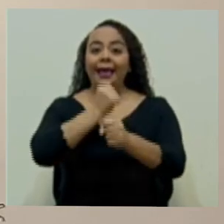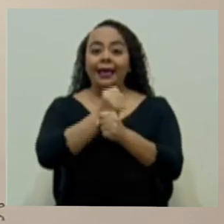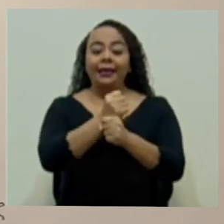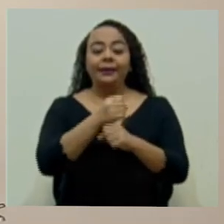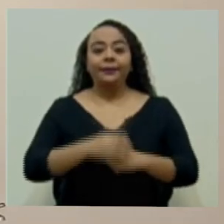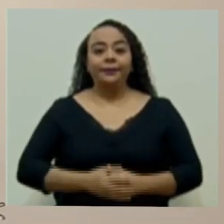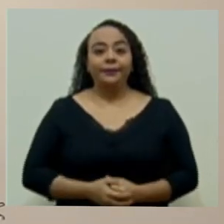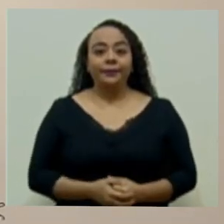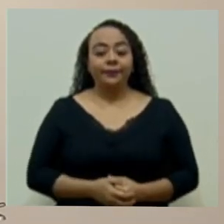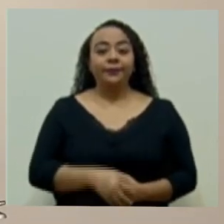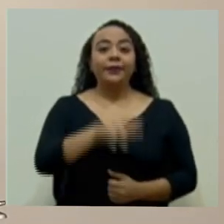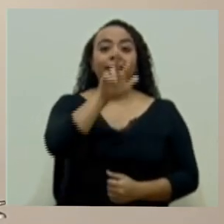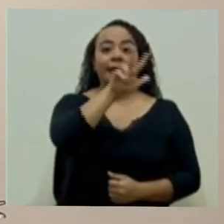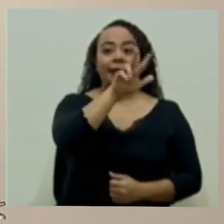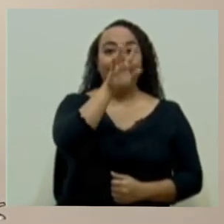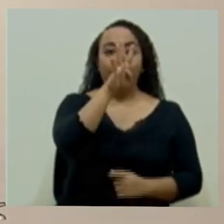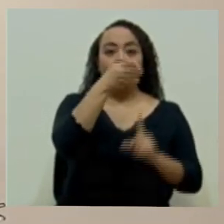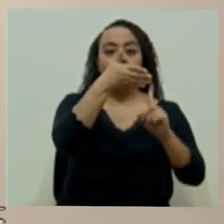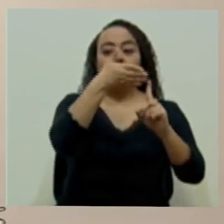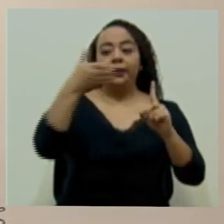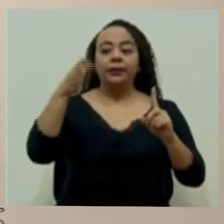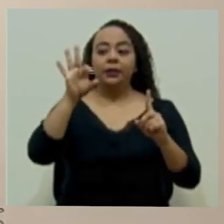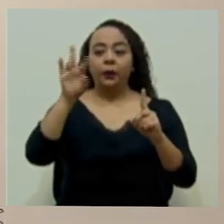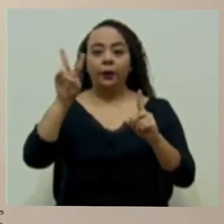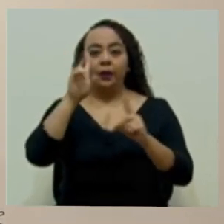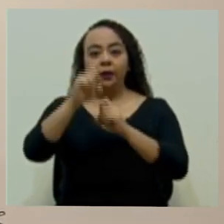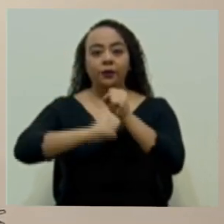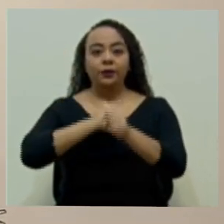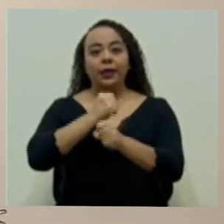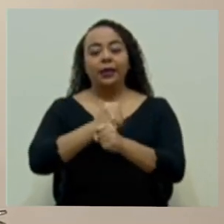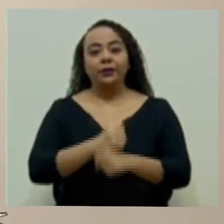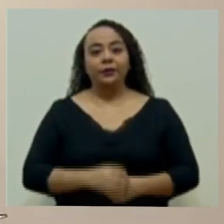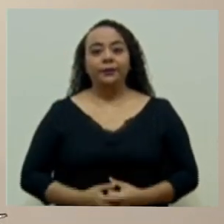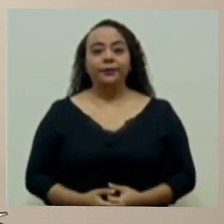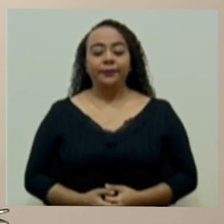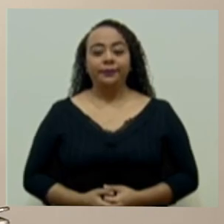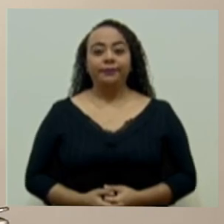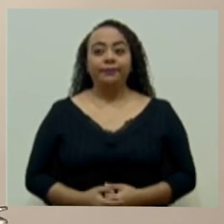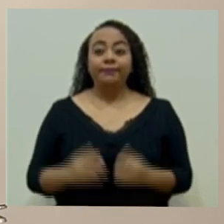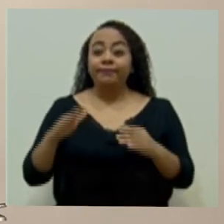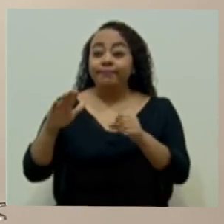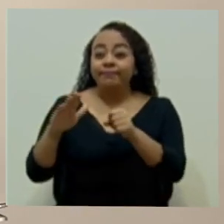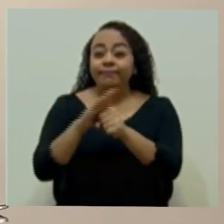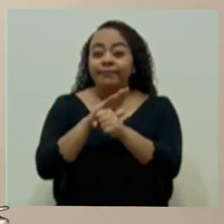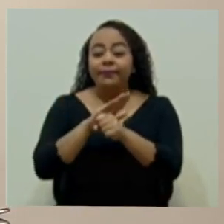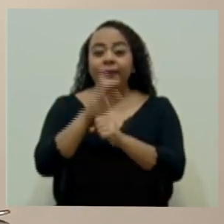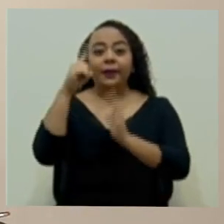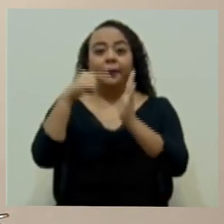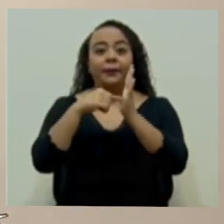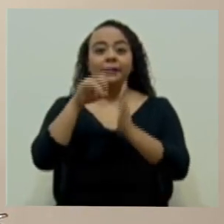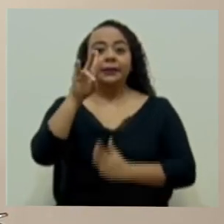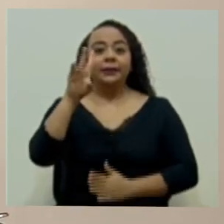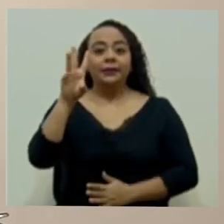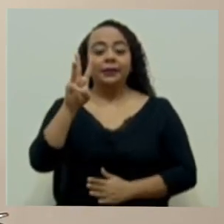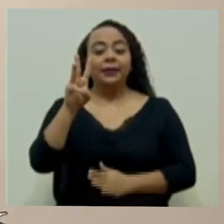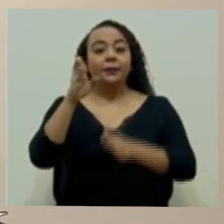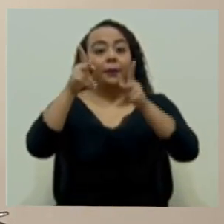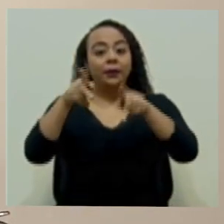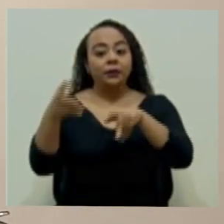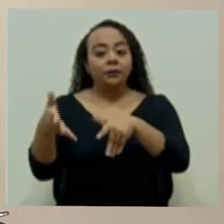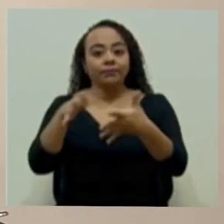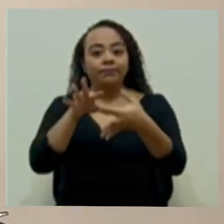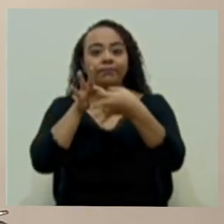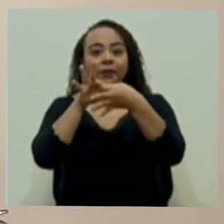rango de edad que va de 34 a 92 años. En total se contabilizan 1,076